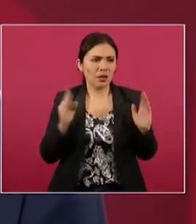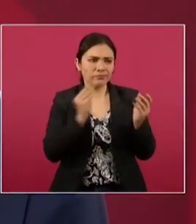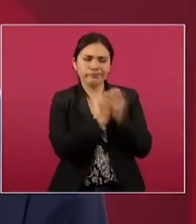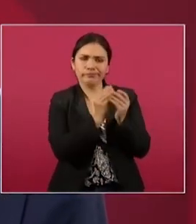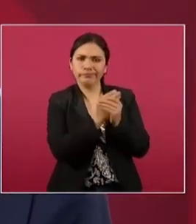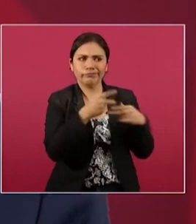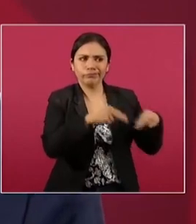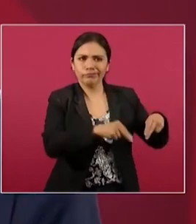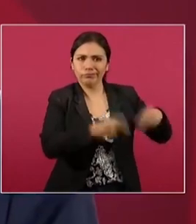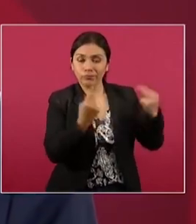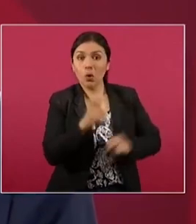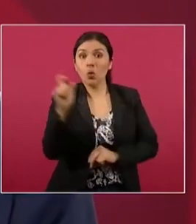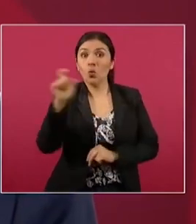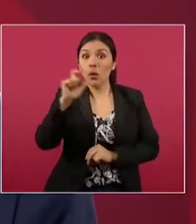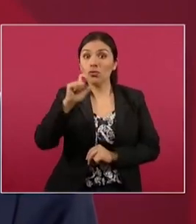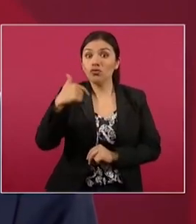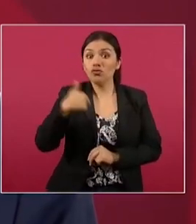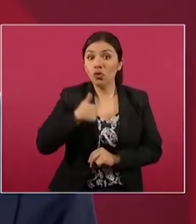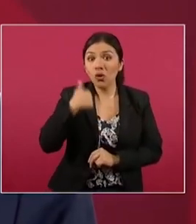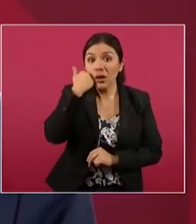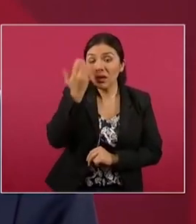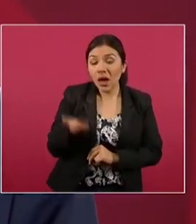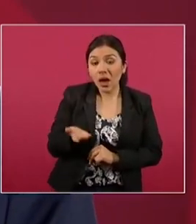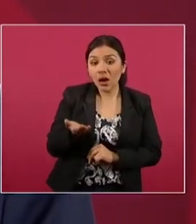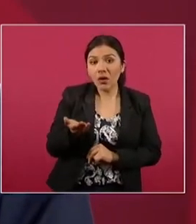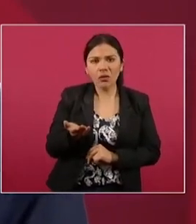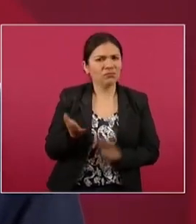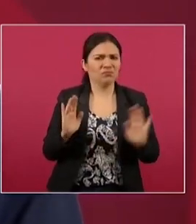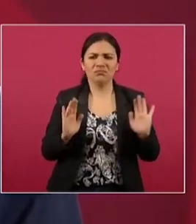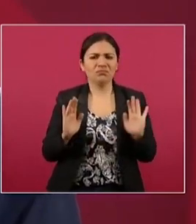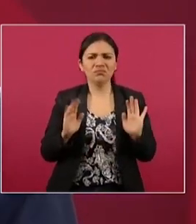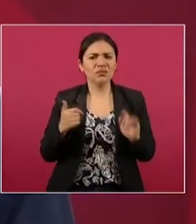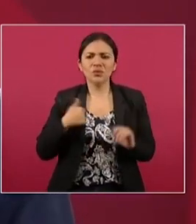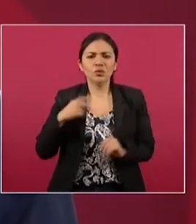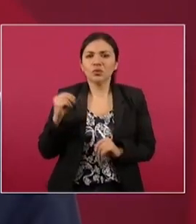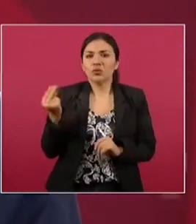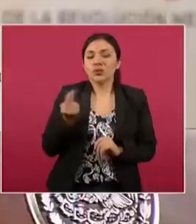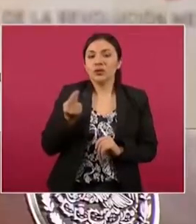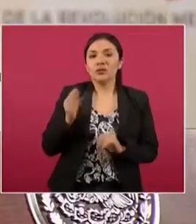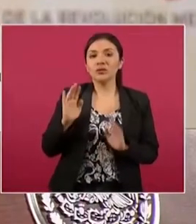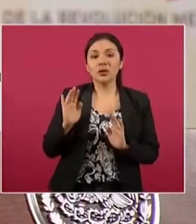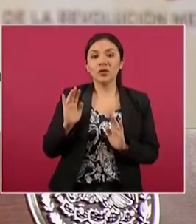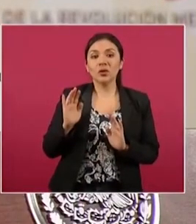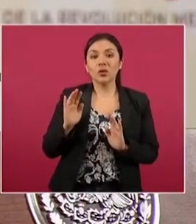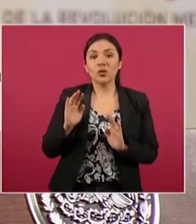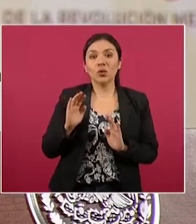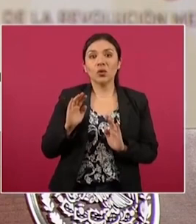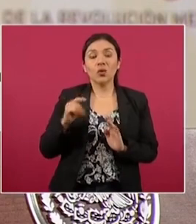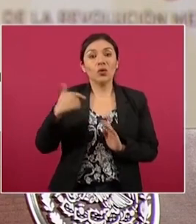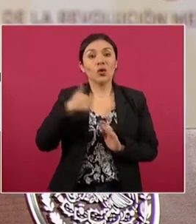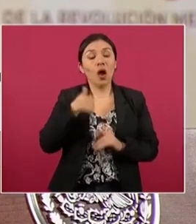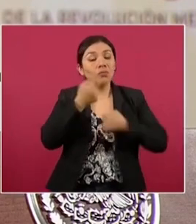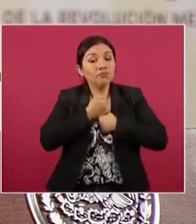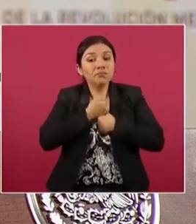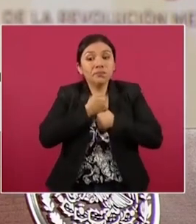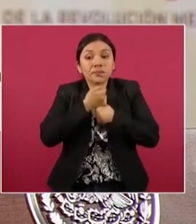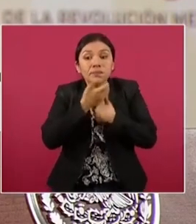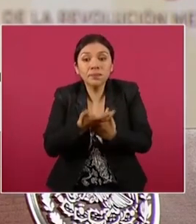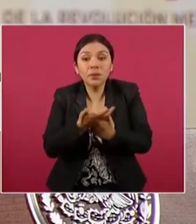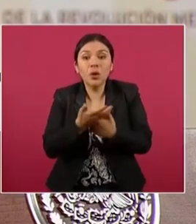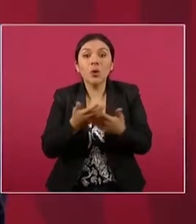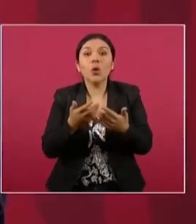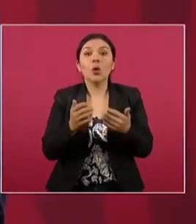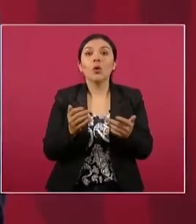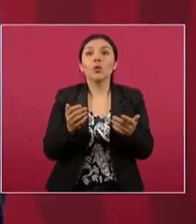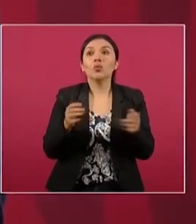quiero, no necesito transmitir con